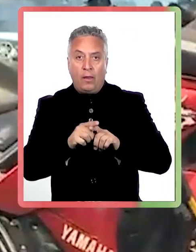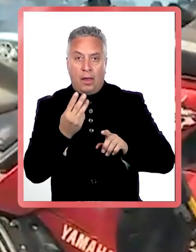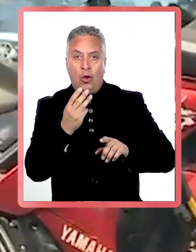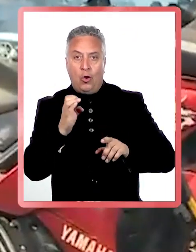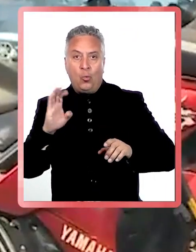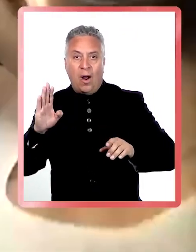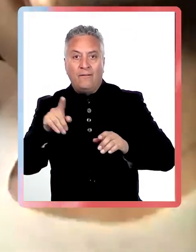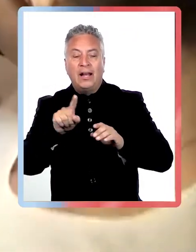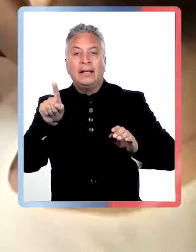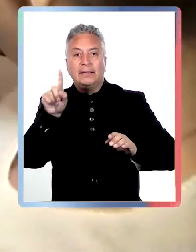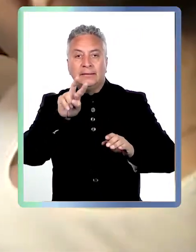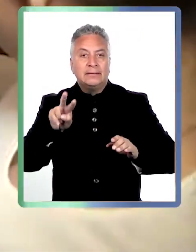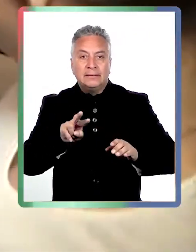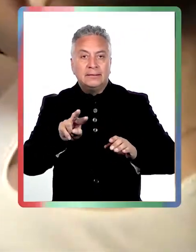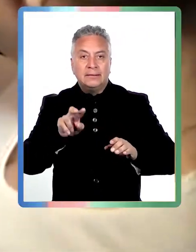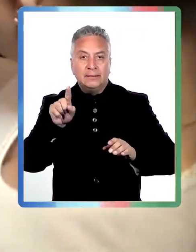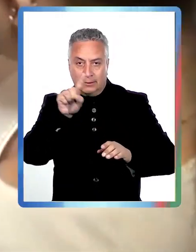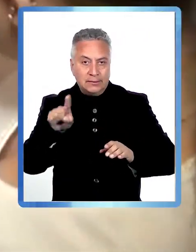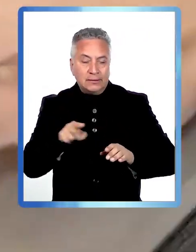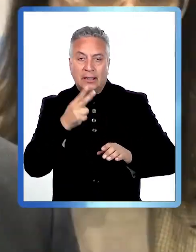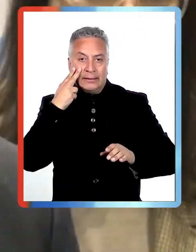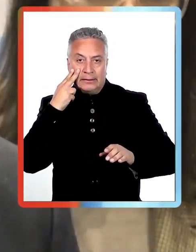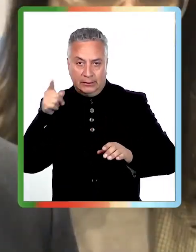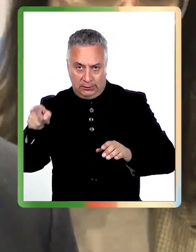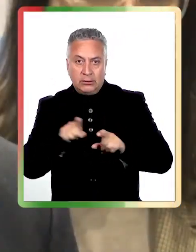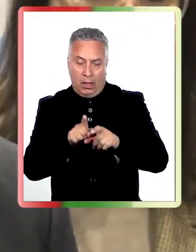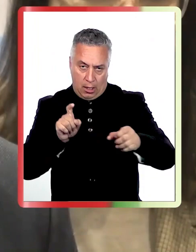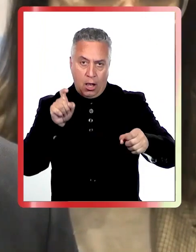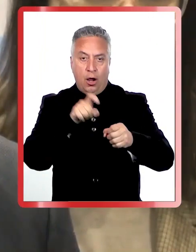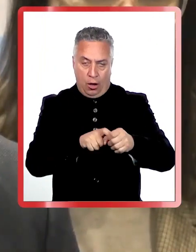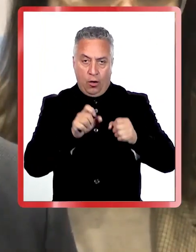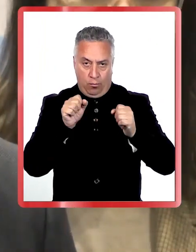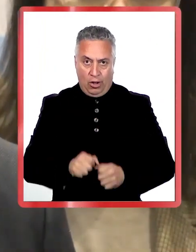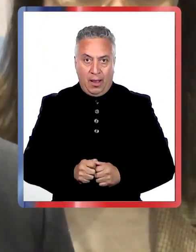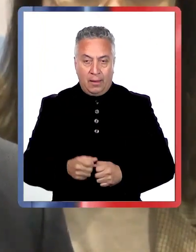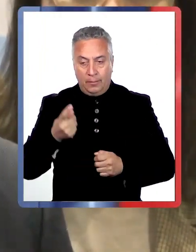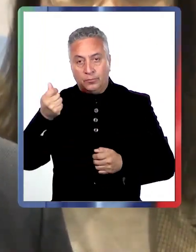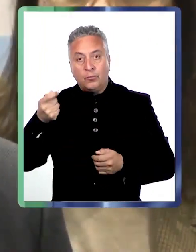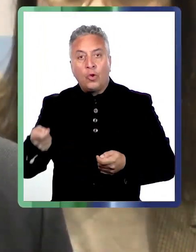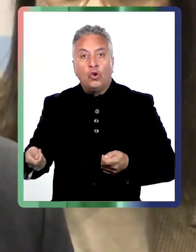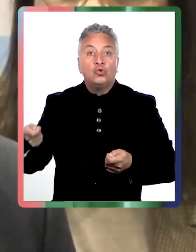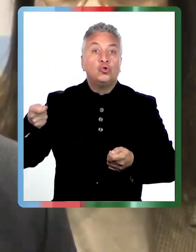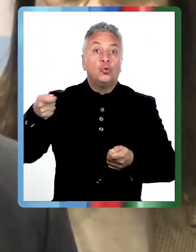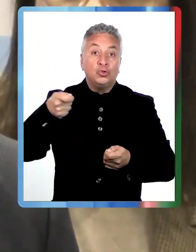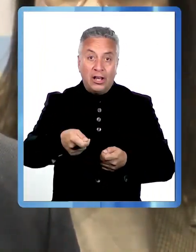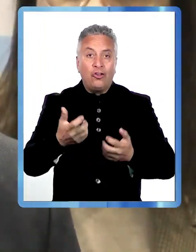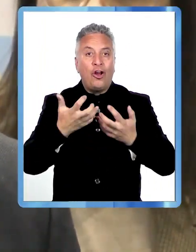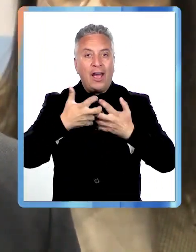del Servicio de Impuestos Internos. Esto va a implicar un subsidio para las